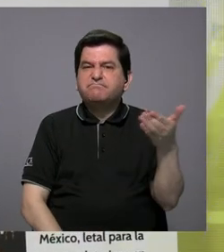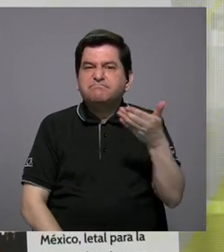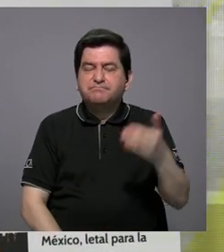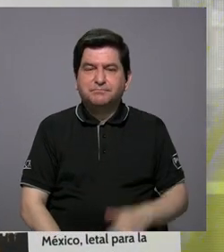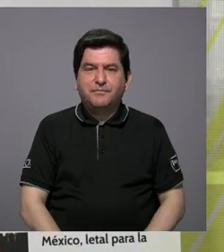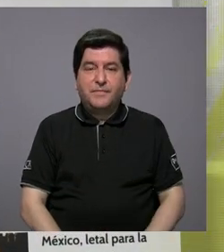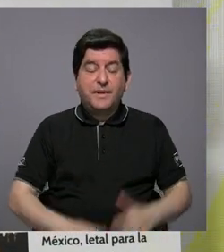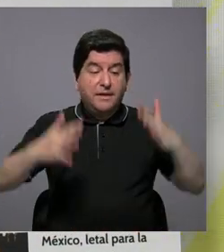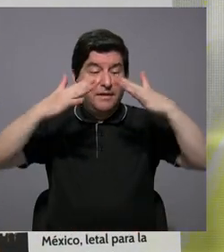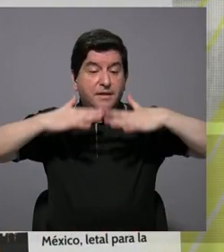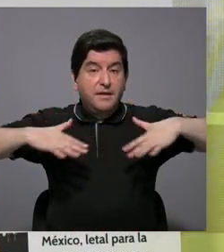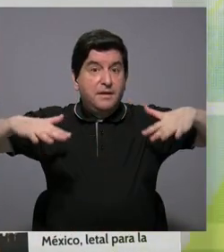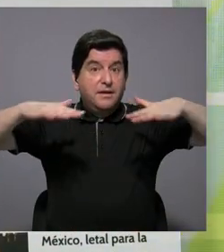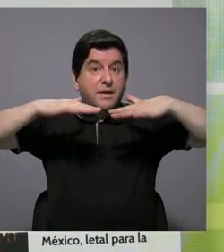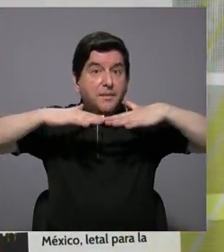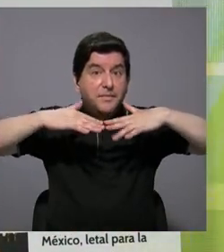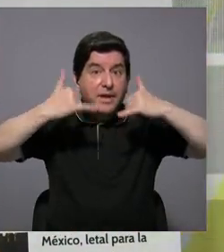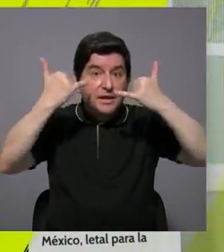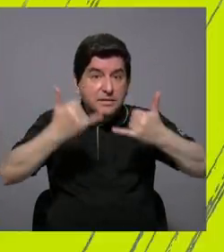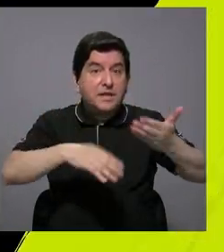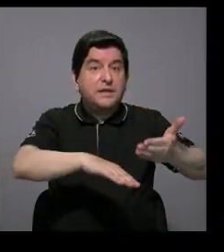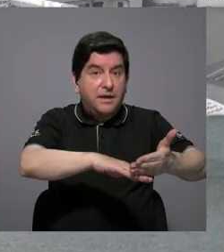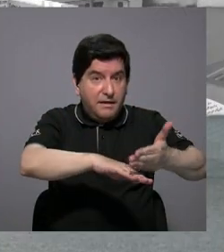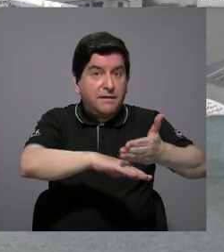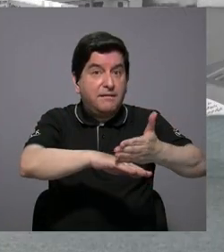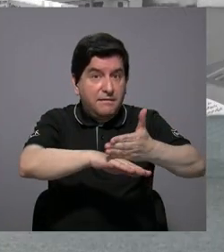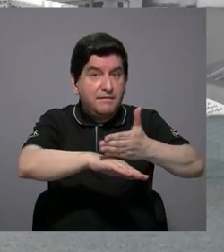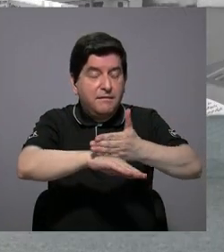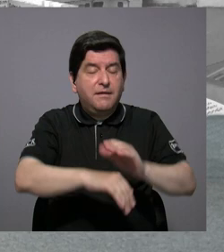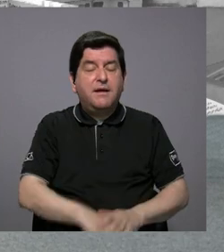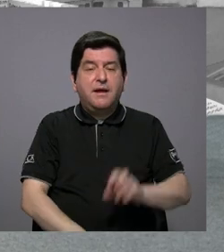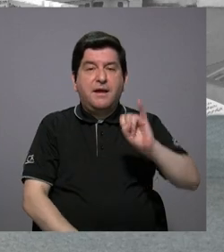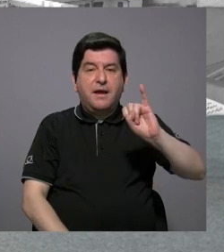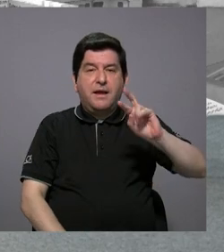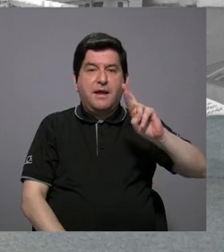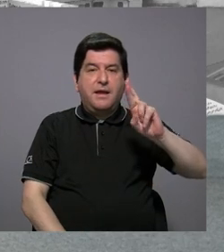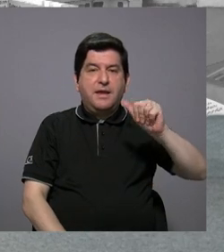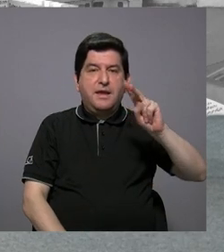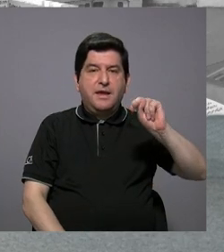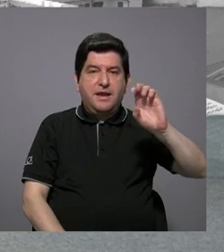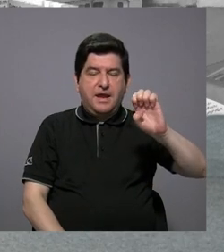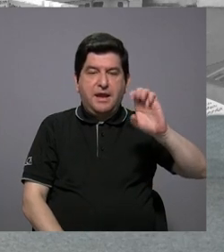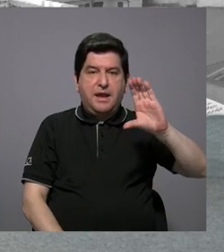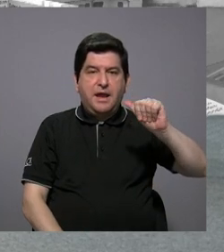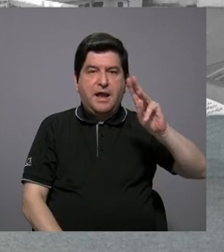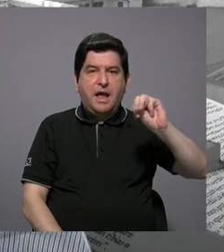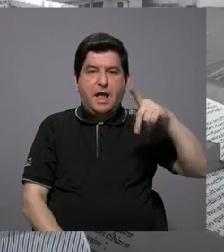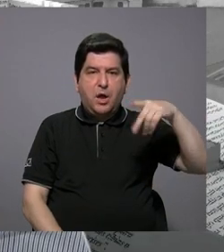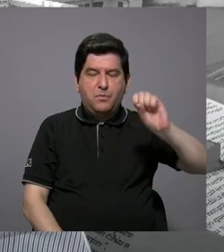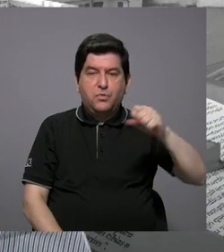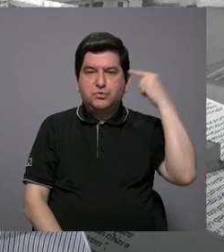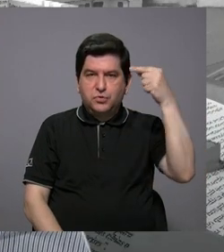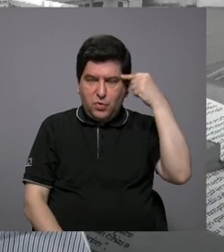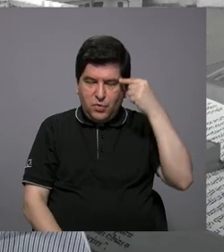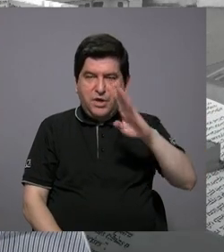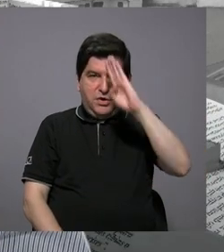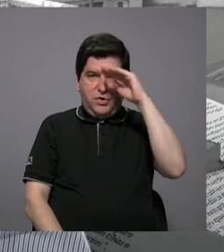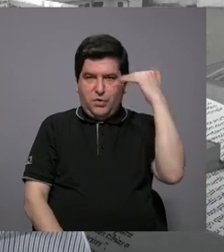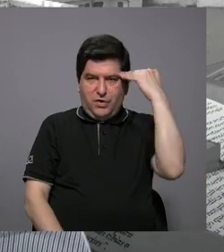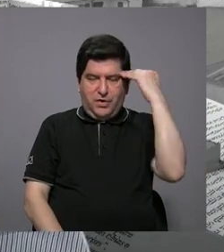bueno, la parte ambiental ya se había avanzado bastante con Irene Campos en el gobierno de doña Laura Chinchilla, pero